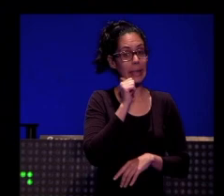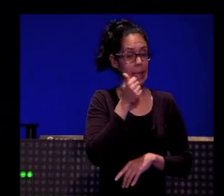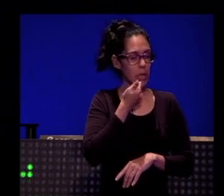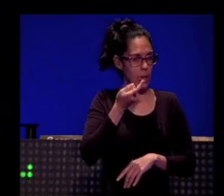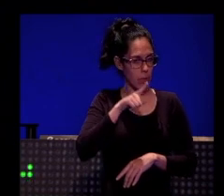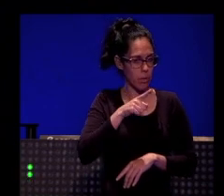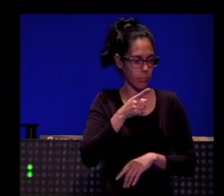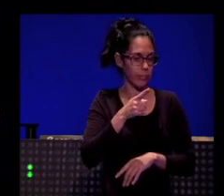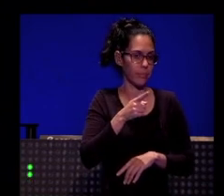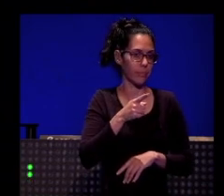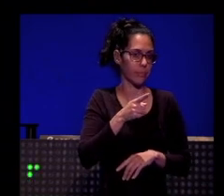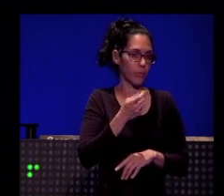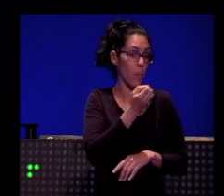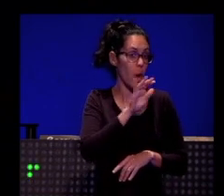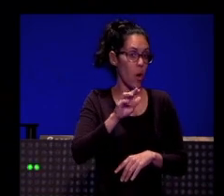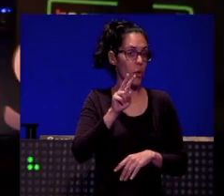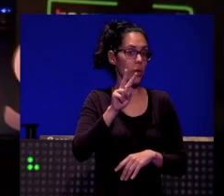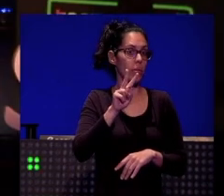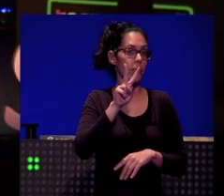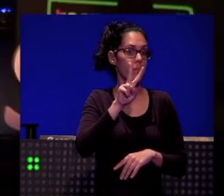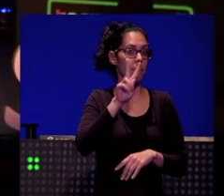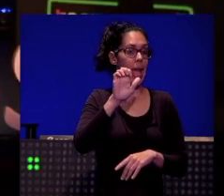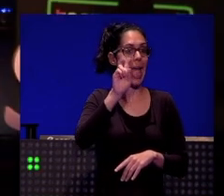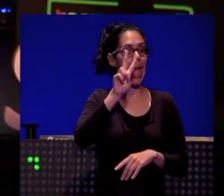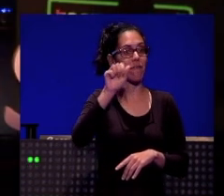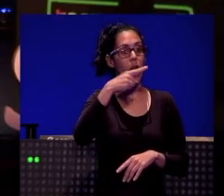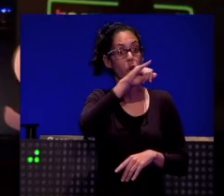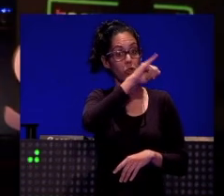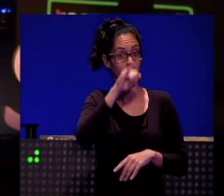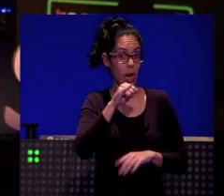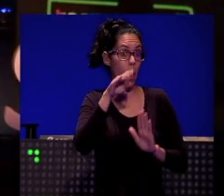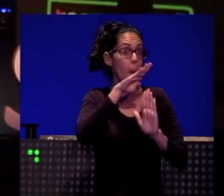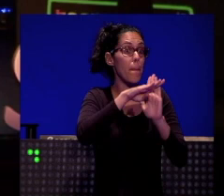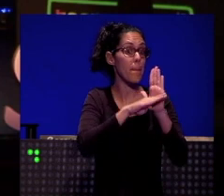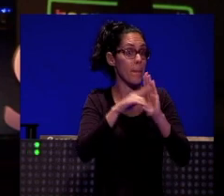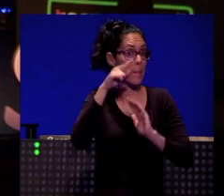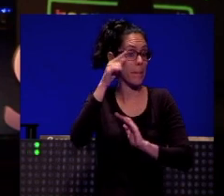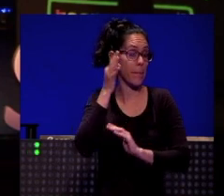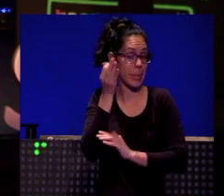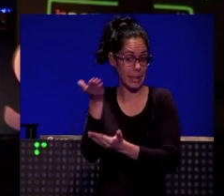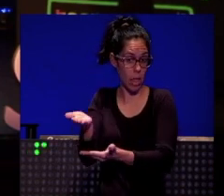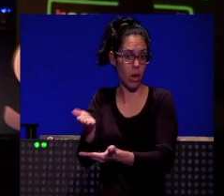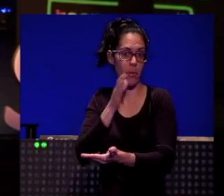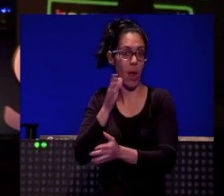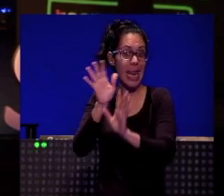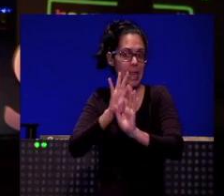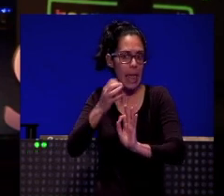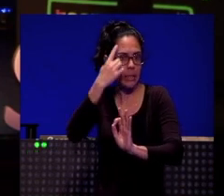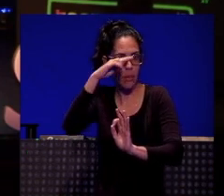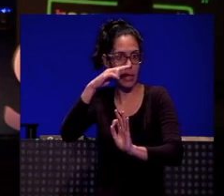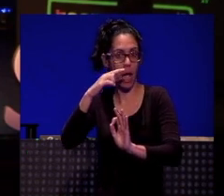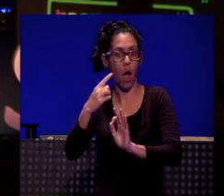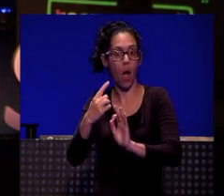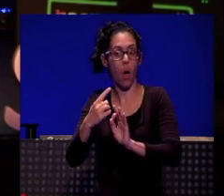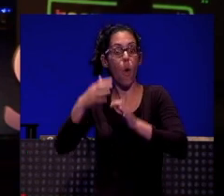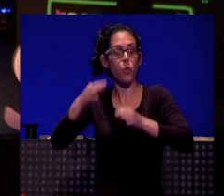Eva González, como presentadora, que nadie sabía absolutamente nada hasta el mismo día que salió en